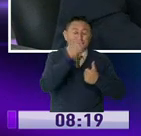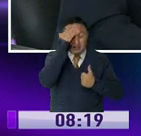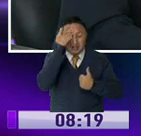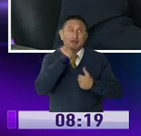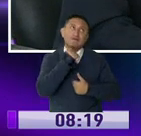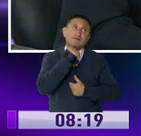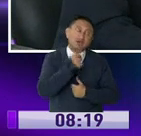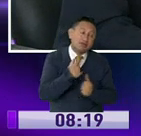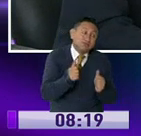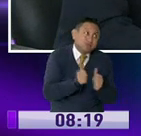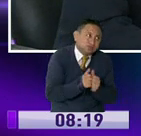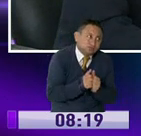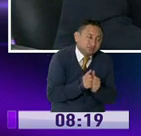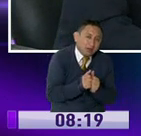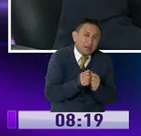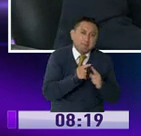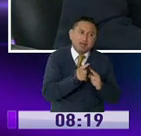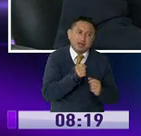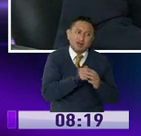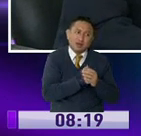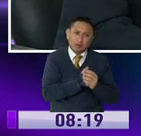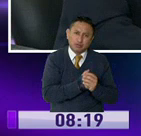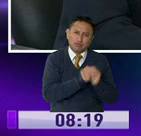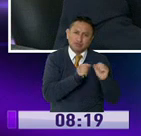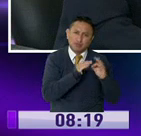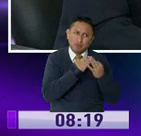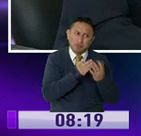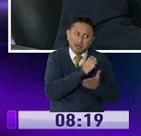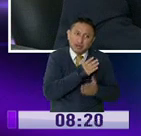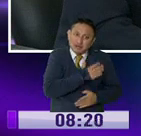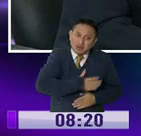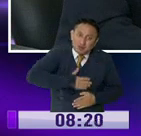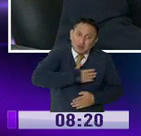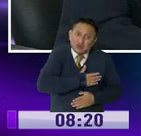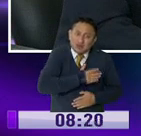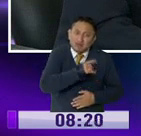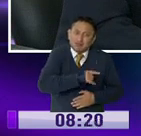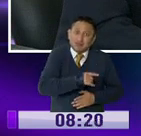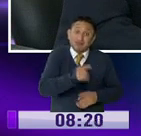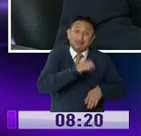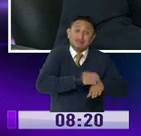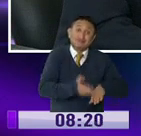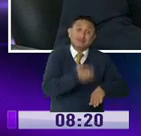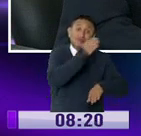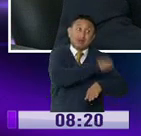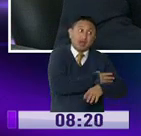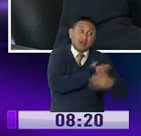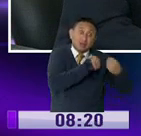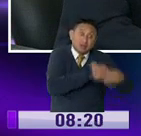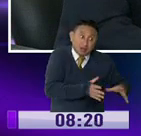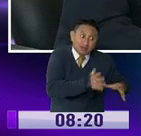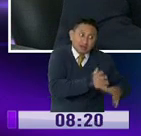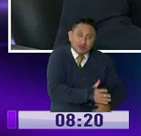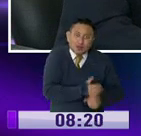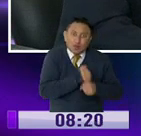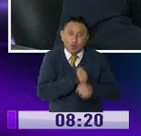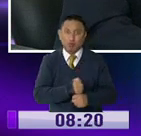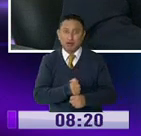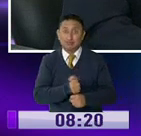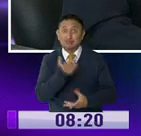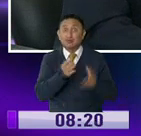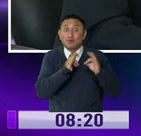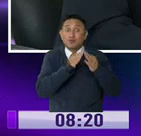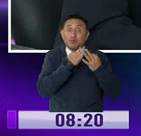feo, pero aprovechemos estos momentos para pasar en familia, para recuperar el tiempo que habíamos perdido de pronto con nuestra